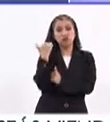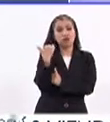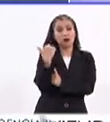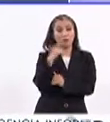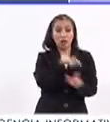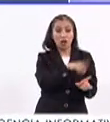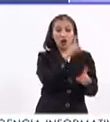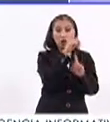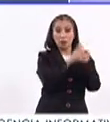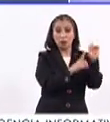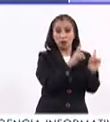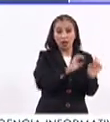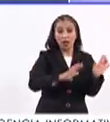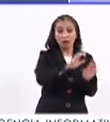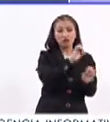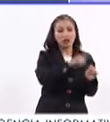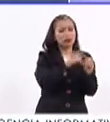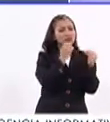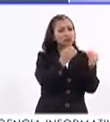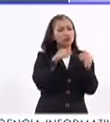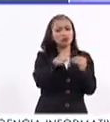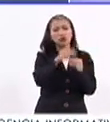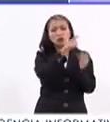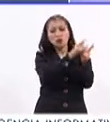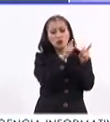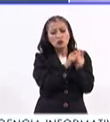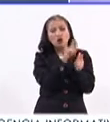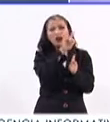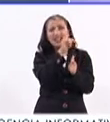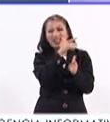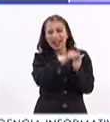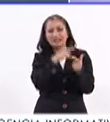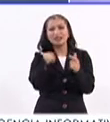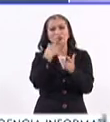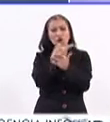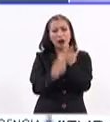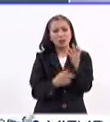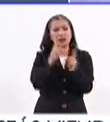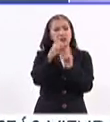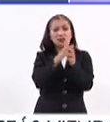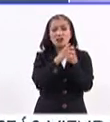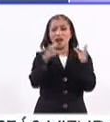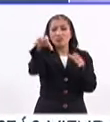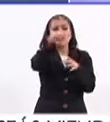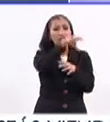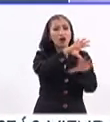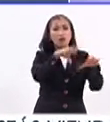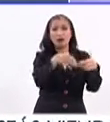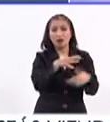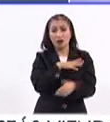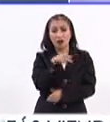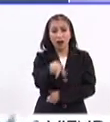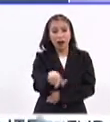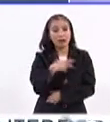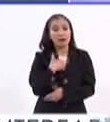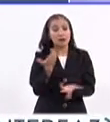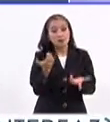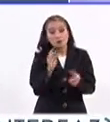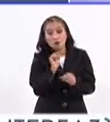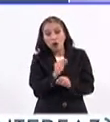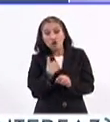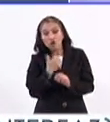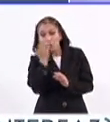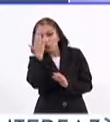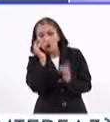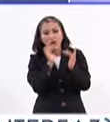en tema de deporte social, hay una cantidad de ligas y de programas deportivos muy grande que se oferta a la comunidad. Insisto, en la medida que